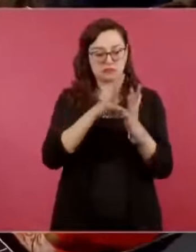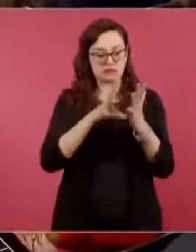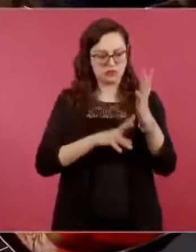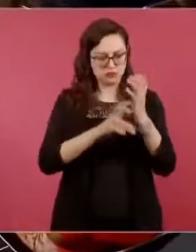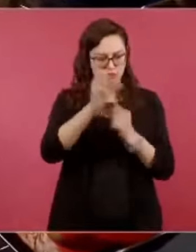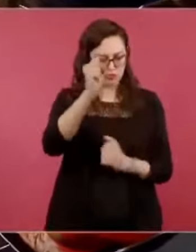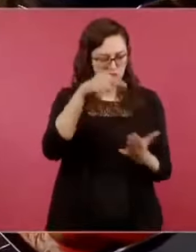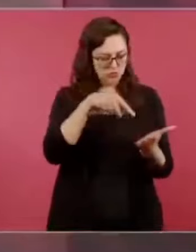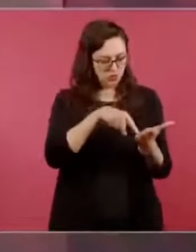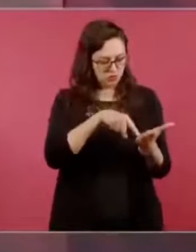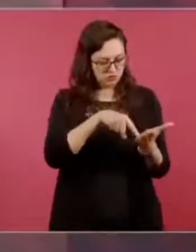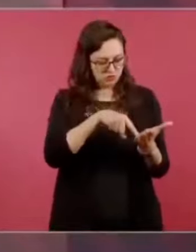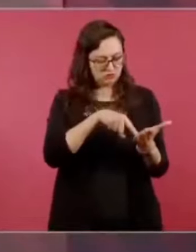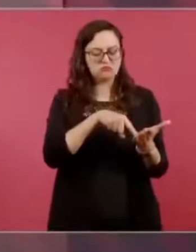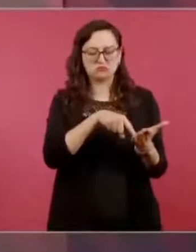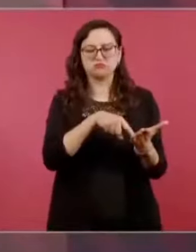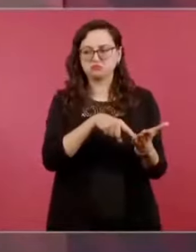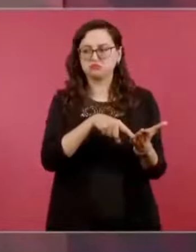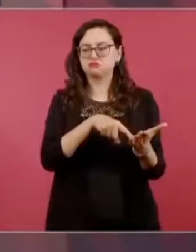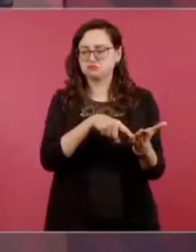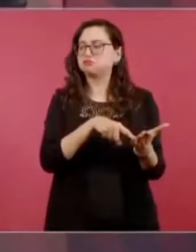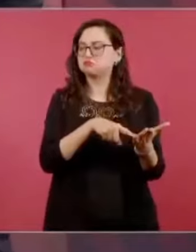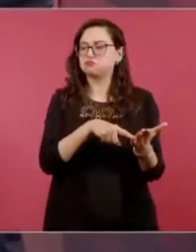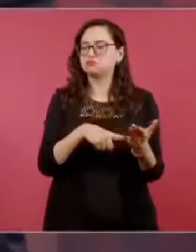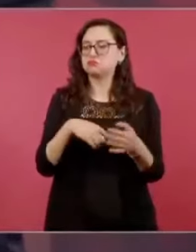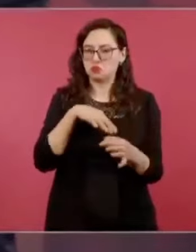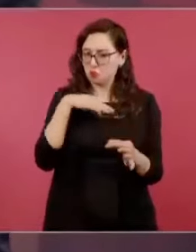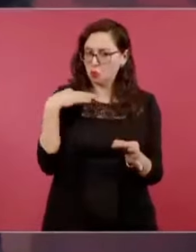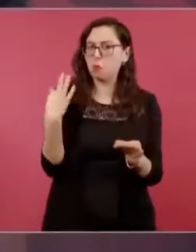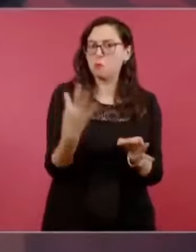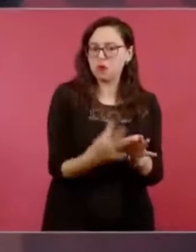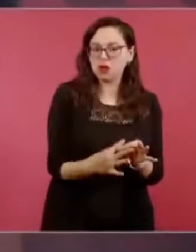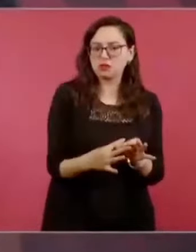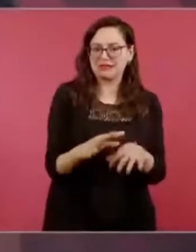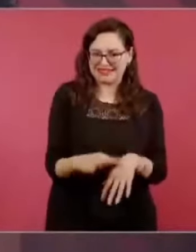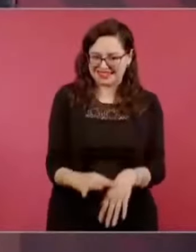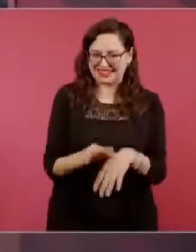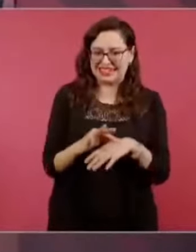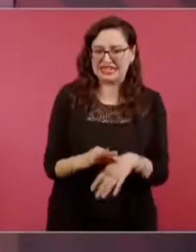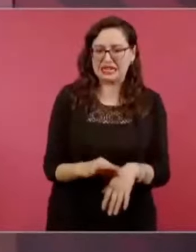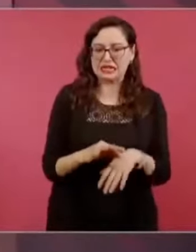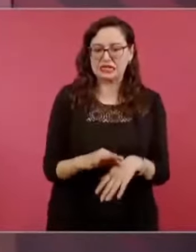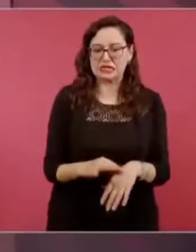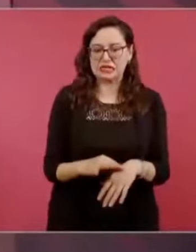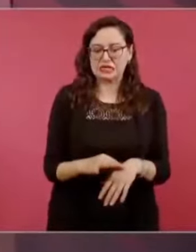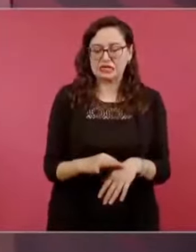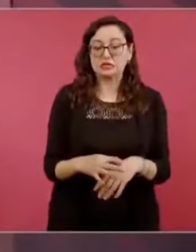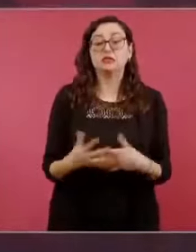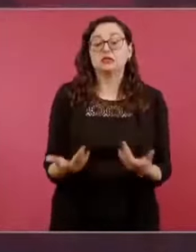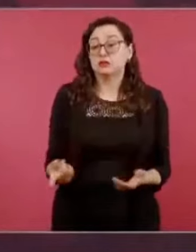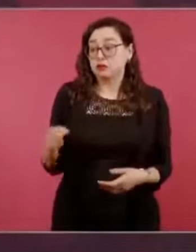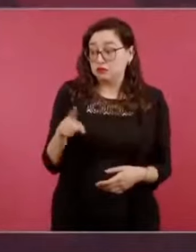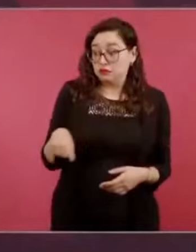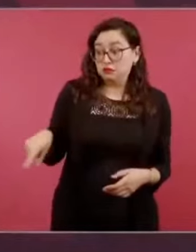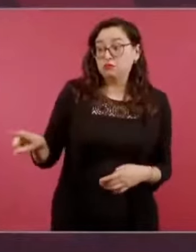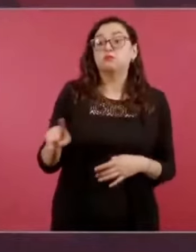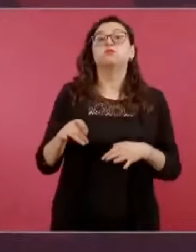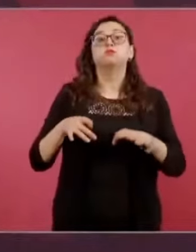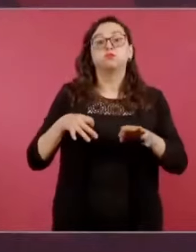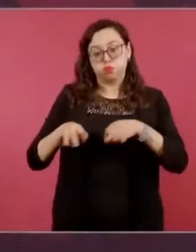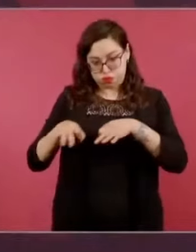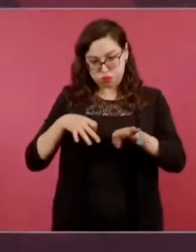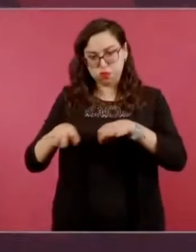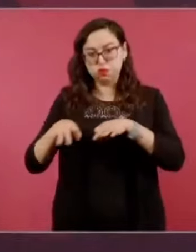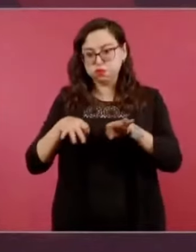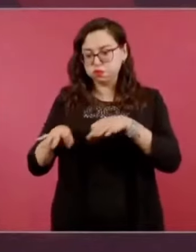la Constitución. Desde el inicio del gobierno el movimiento obrero comenzó